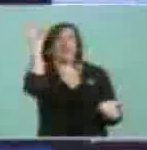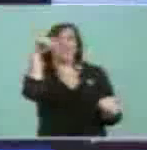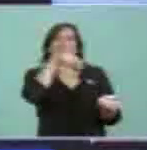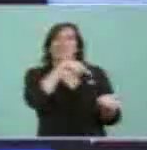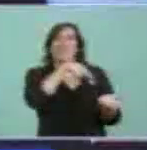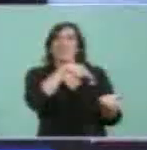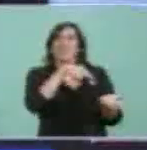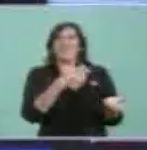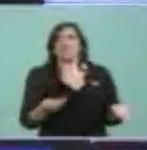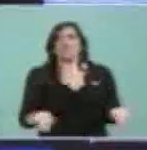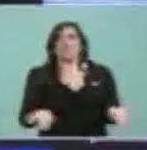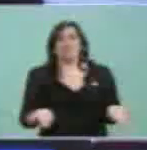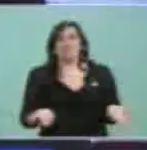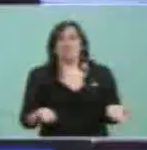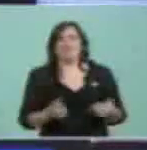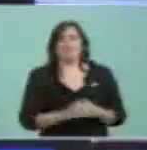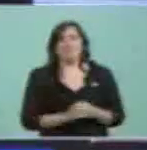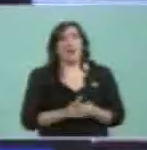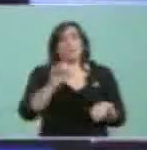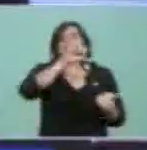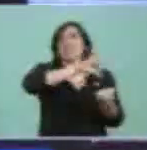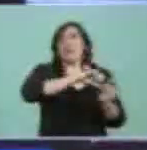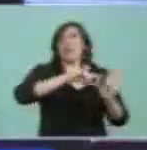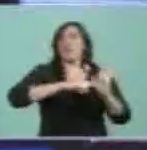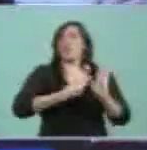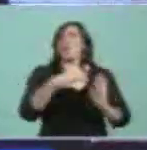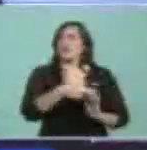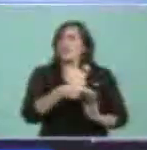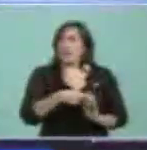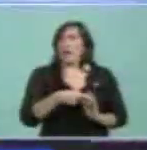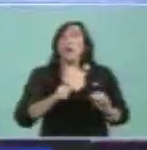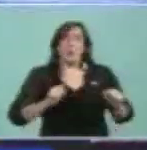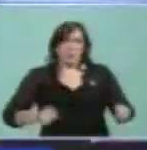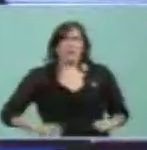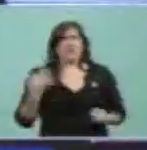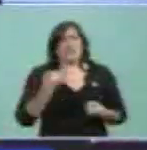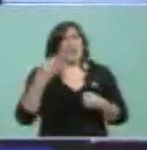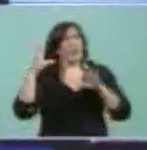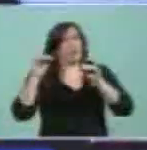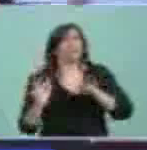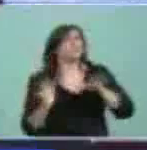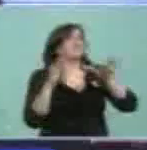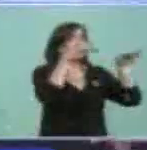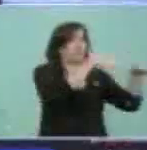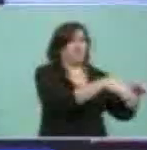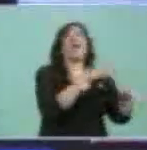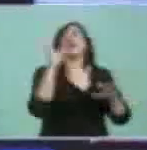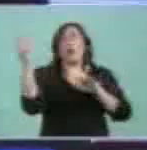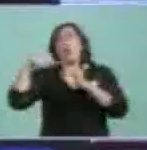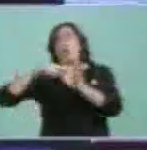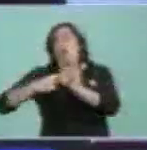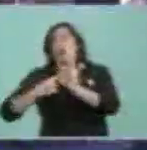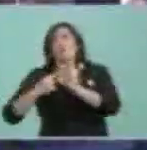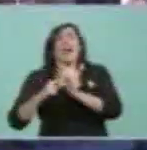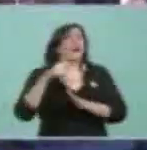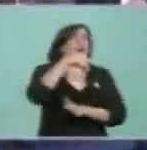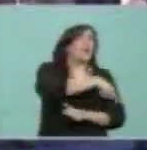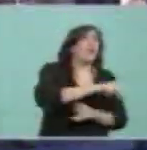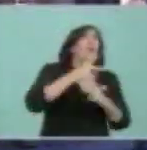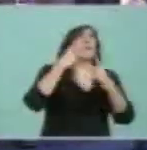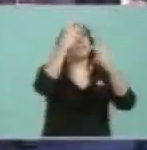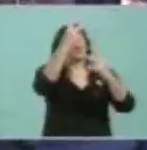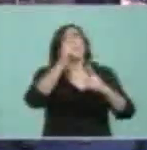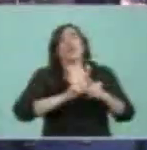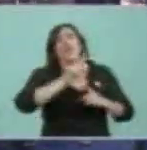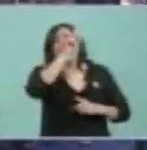precisamente como sede a Buenos Aires, Bariloche también va a recibir, porque van a Buenos Aires, pero van a Bariloche, y van al norte,